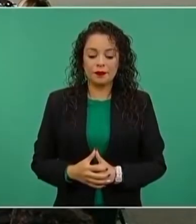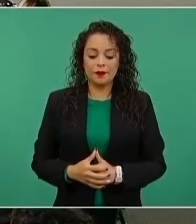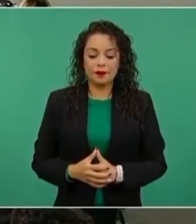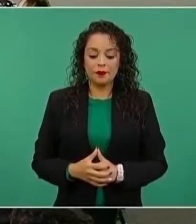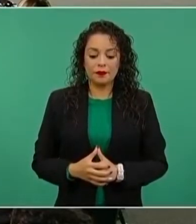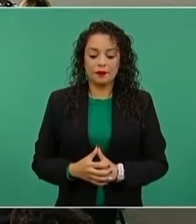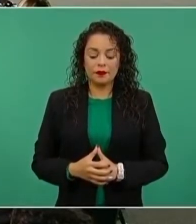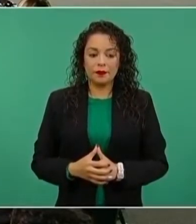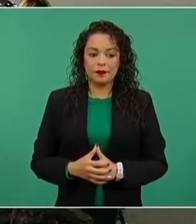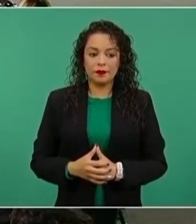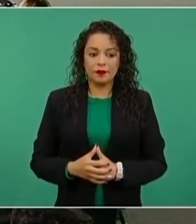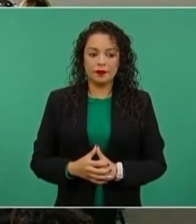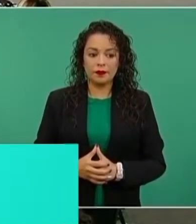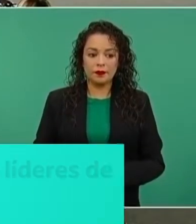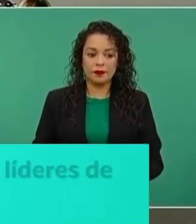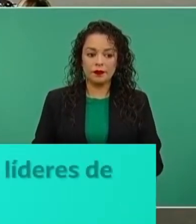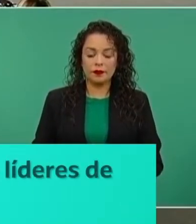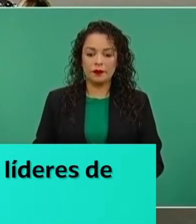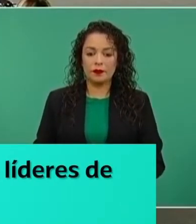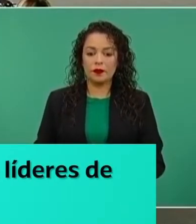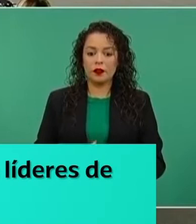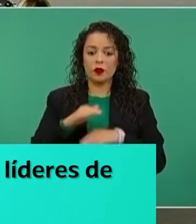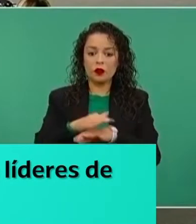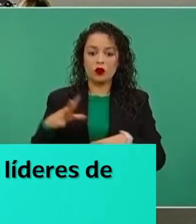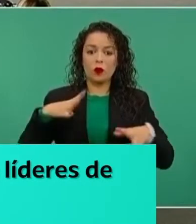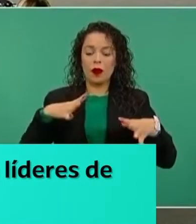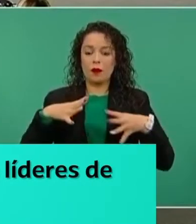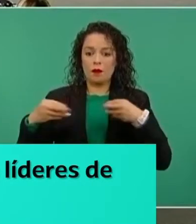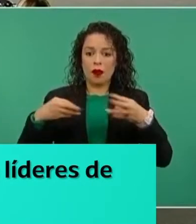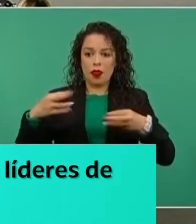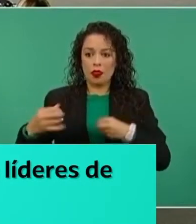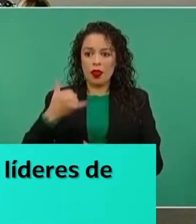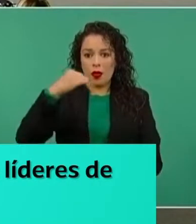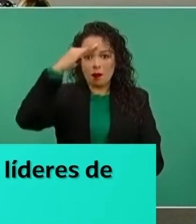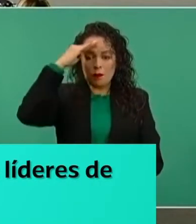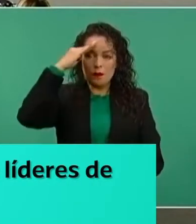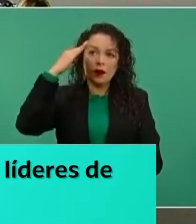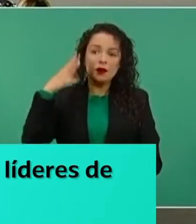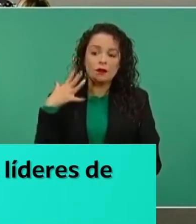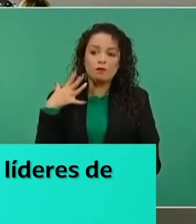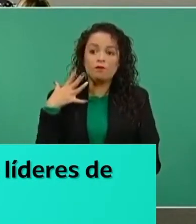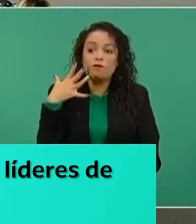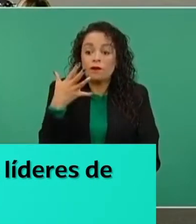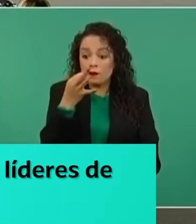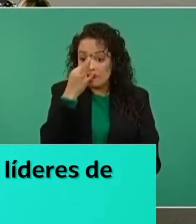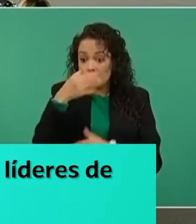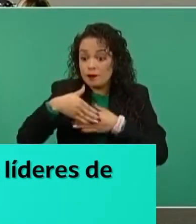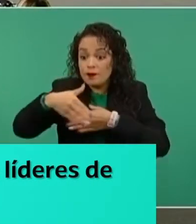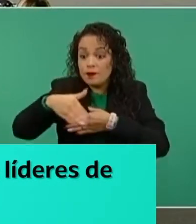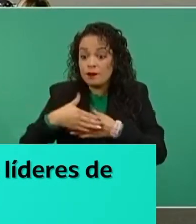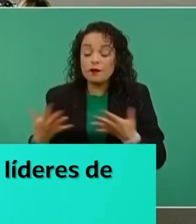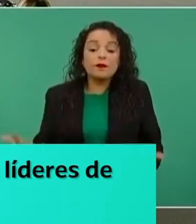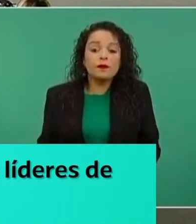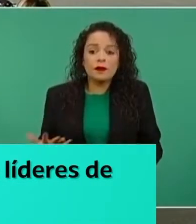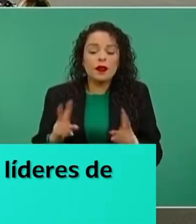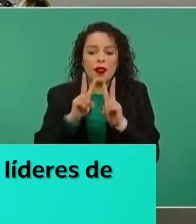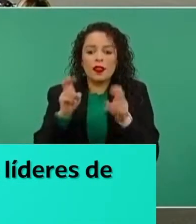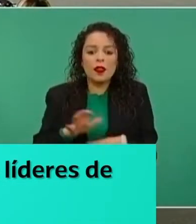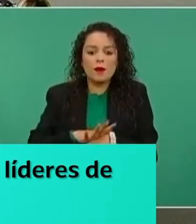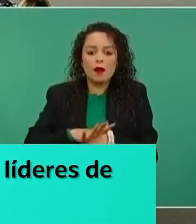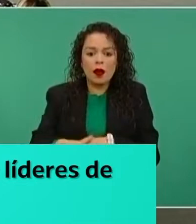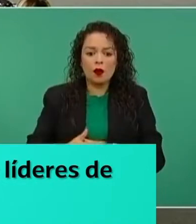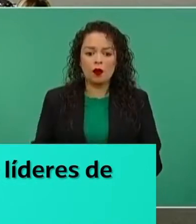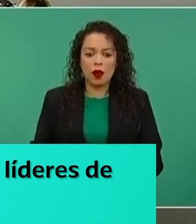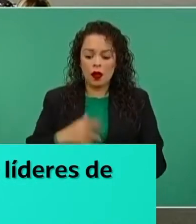En la conferencia de prensa matutina, el secretario de Relaciones Exteriores, Marcelo Ebrard Casa Hubón, dio a conocer los temas